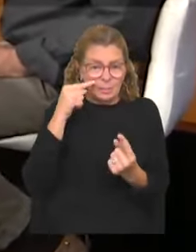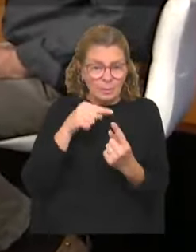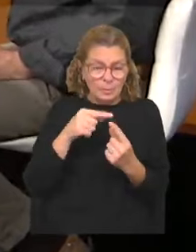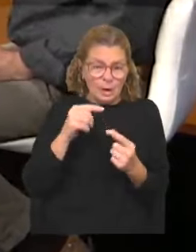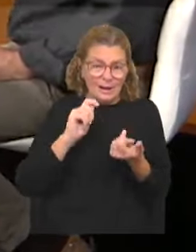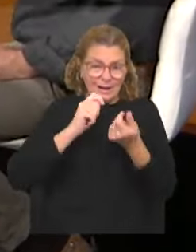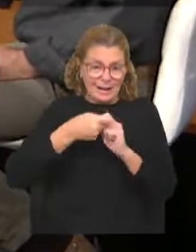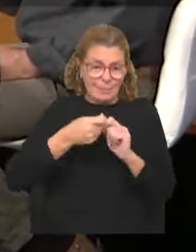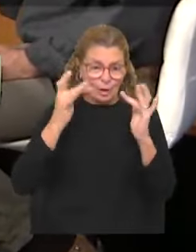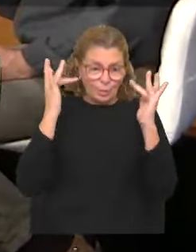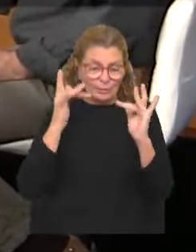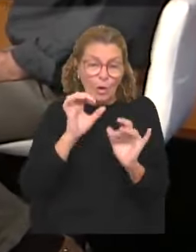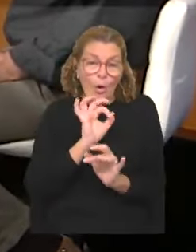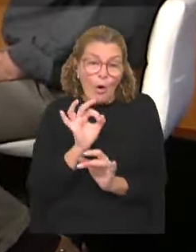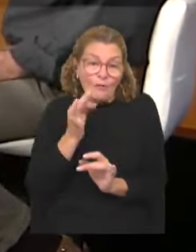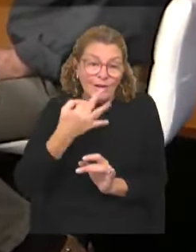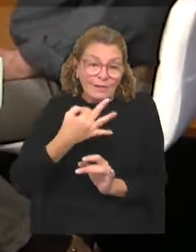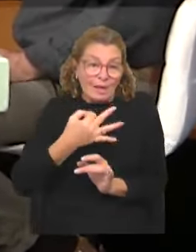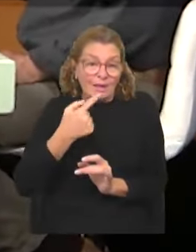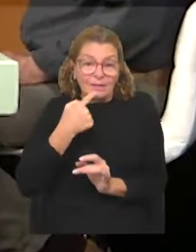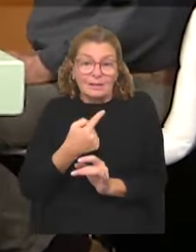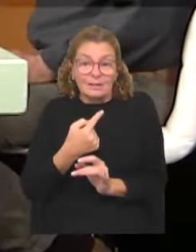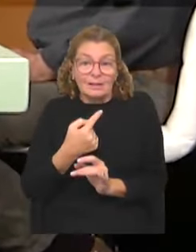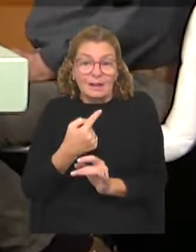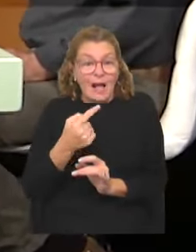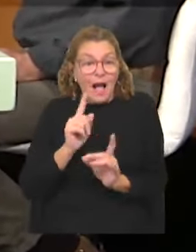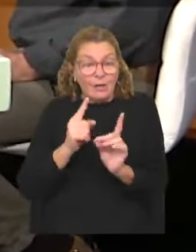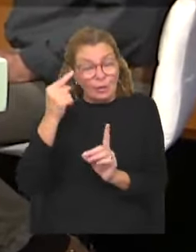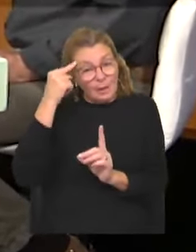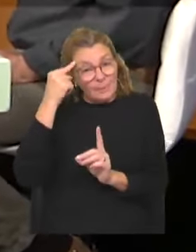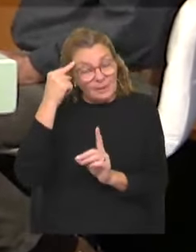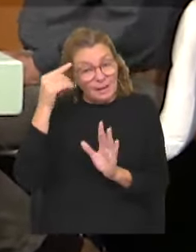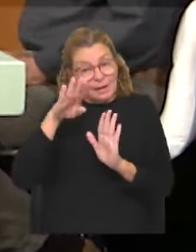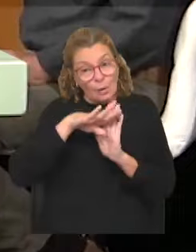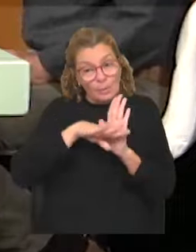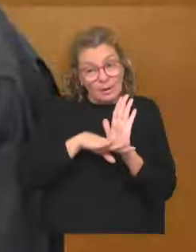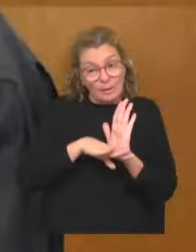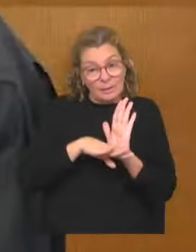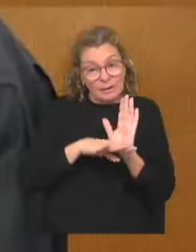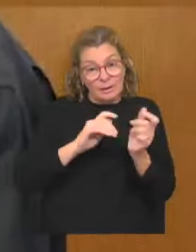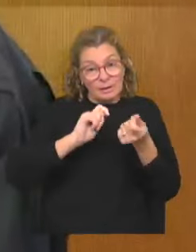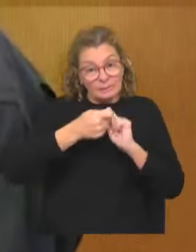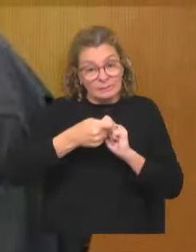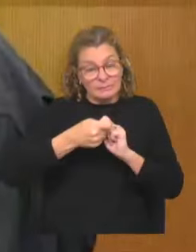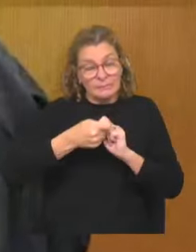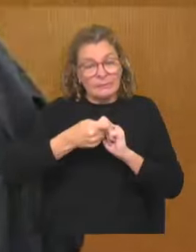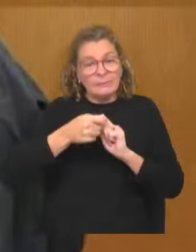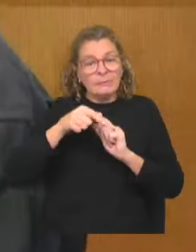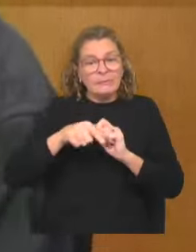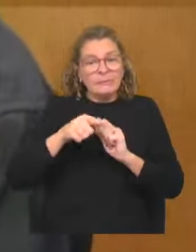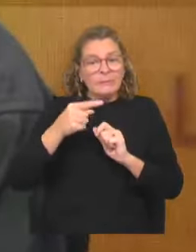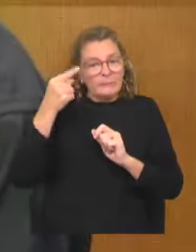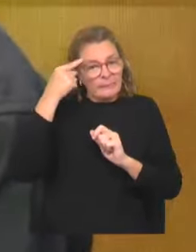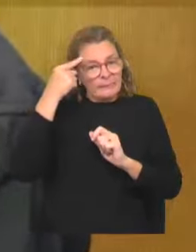curricular, o en realidad hay una concepción que piensa de que los programas producen cambios en sí mismos. Ahora, si uno